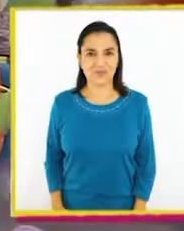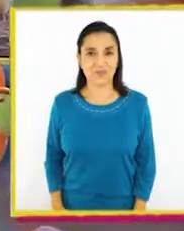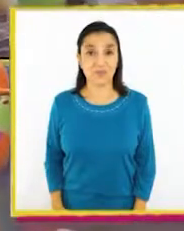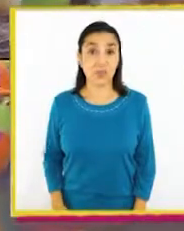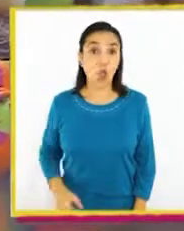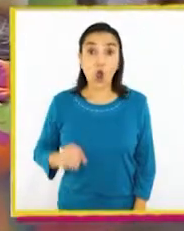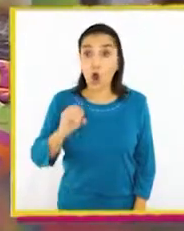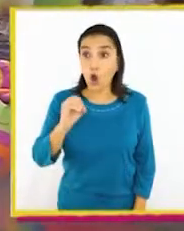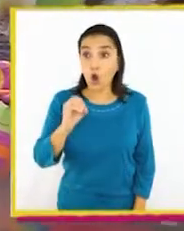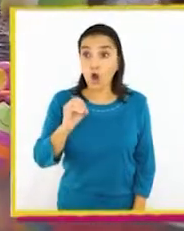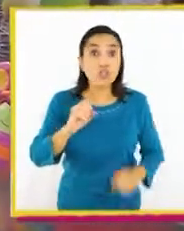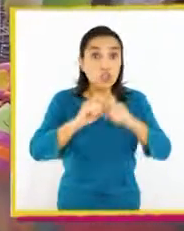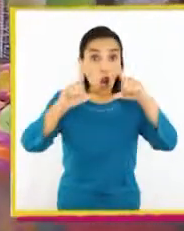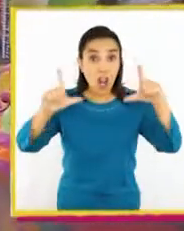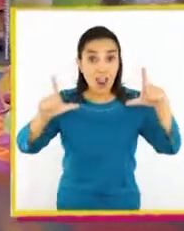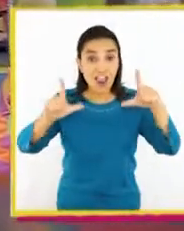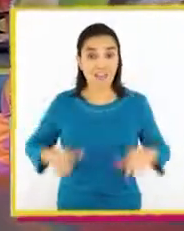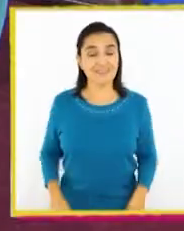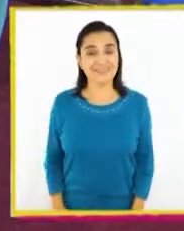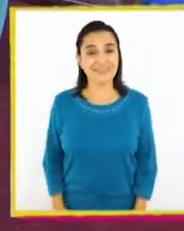O el sol.